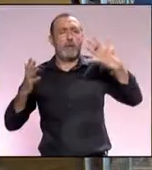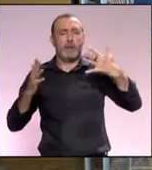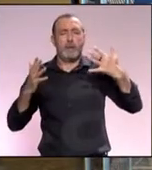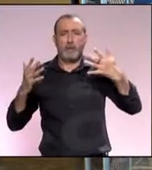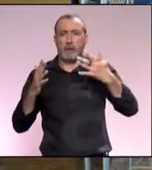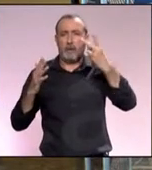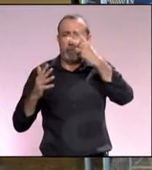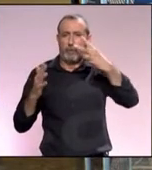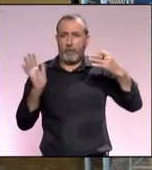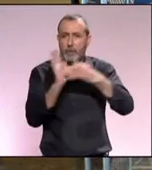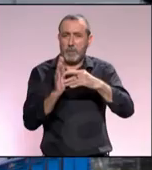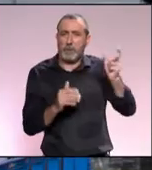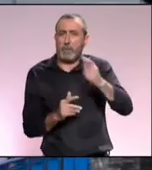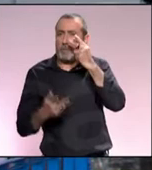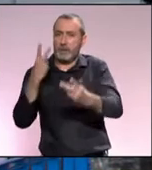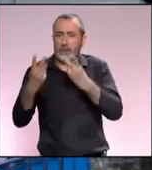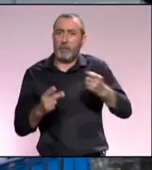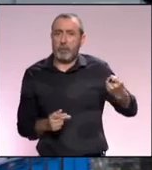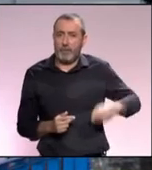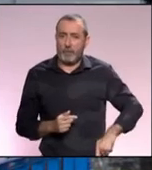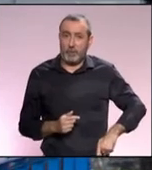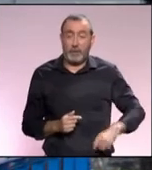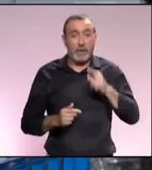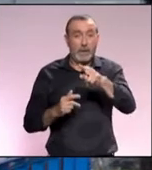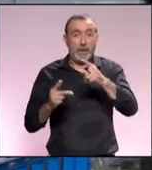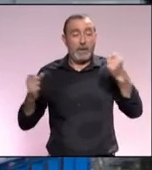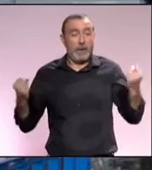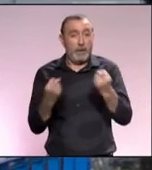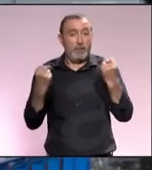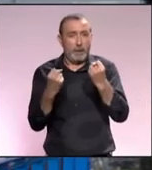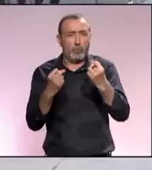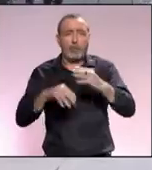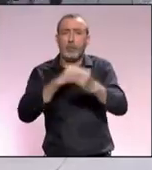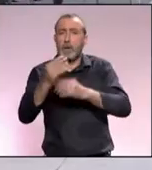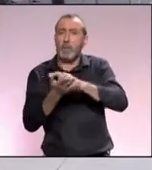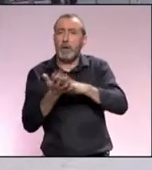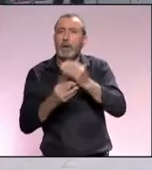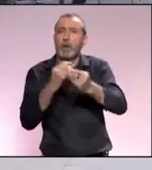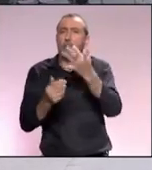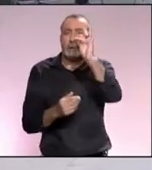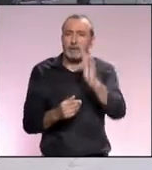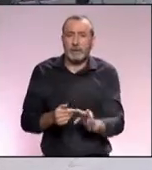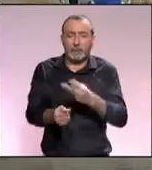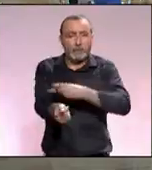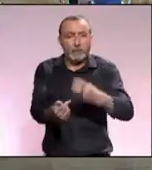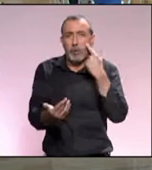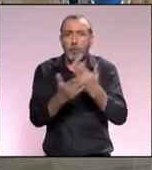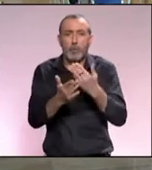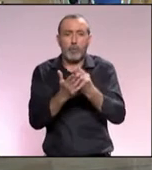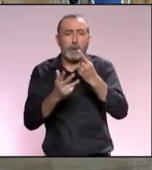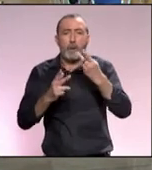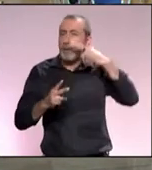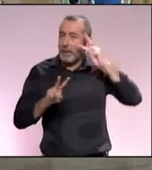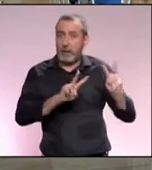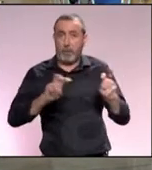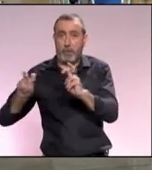visitantes profesionales durante este evento el Ayuntamiento de Málaga realizó más de 200 test de antígenos en el marco de un